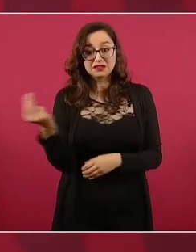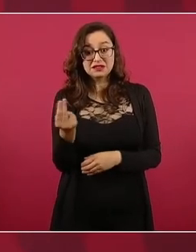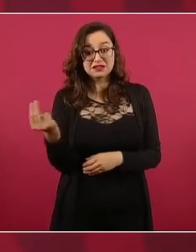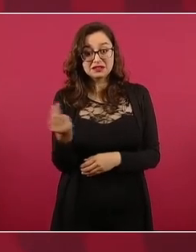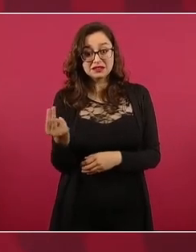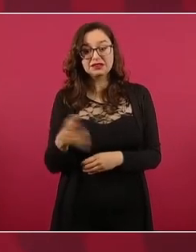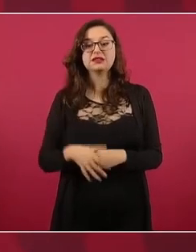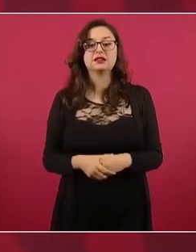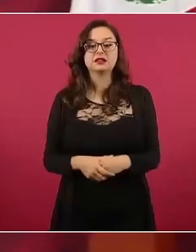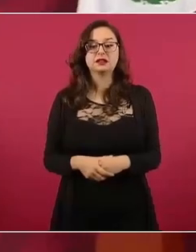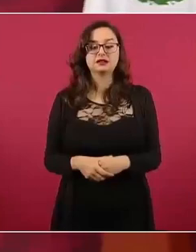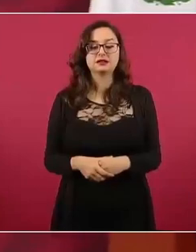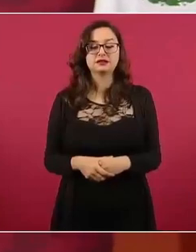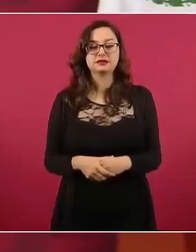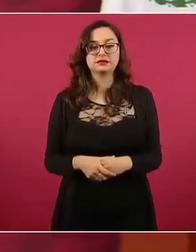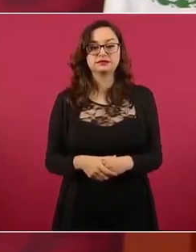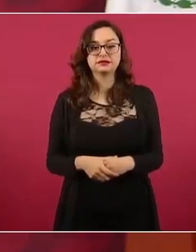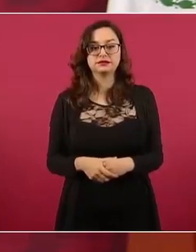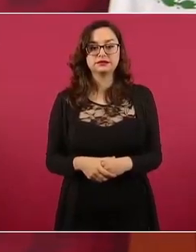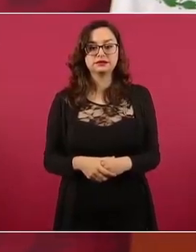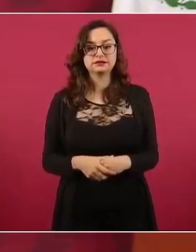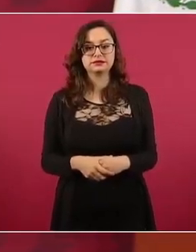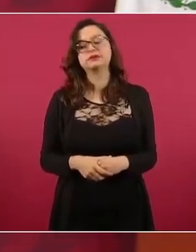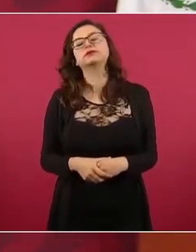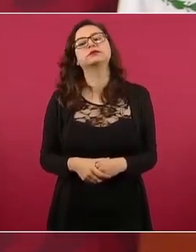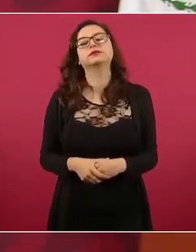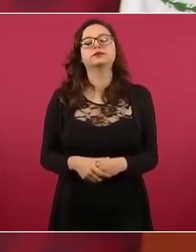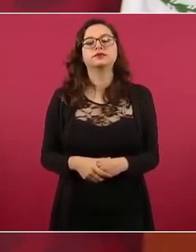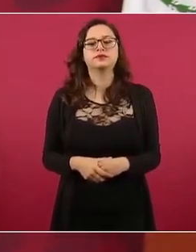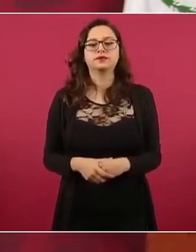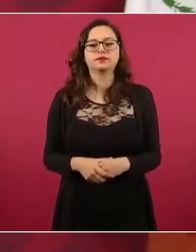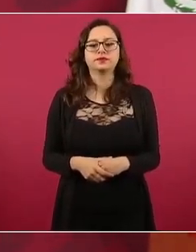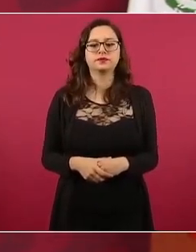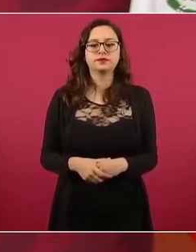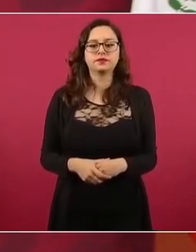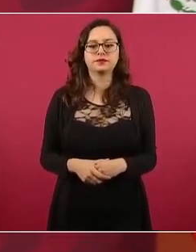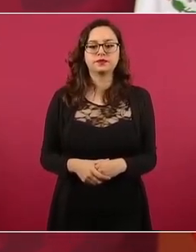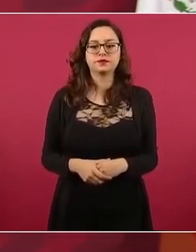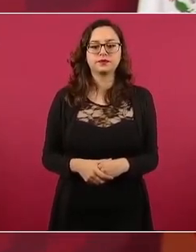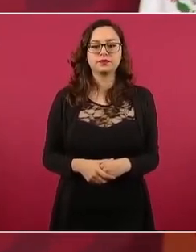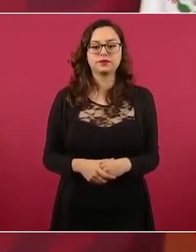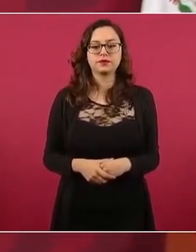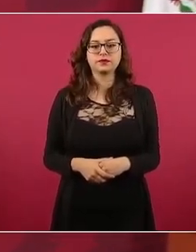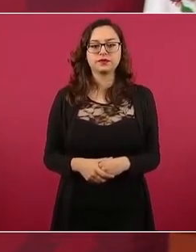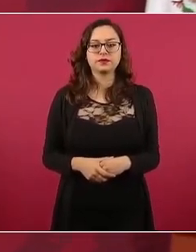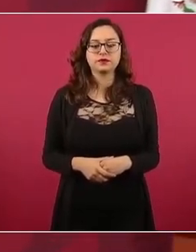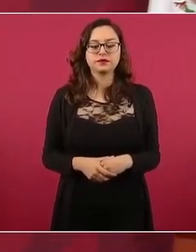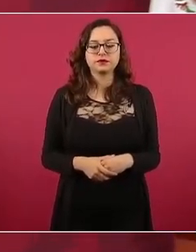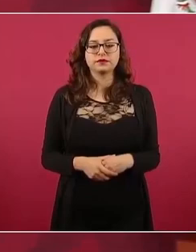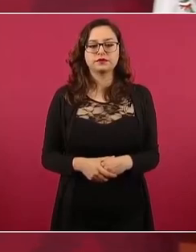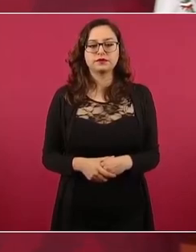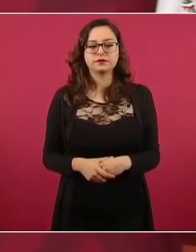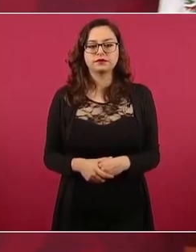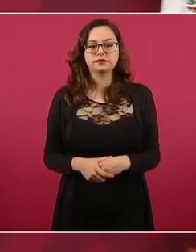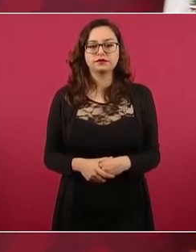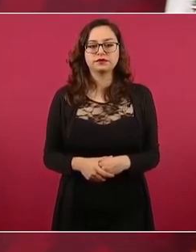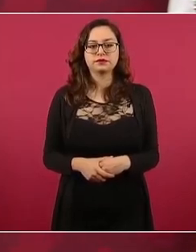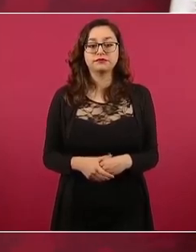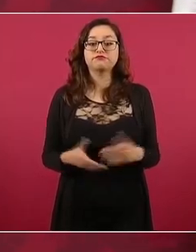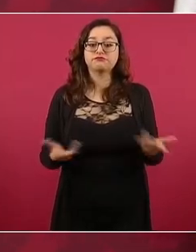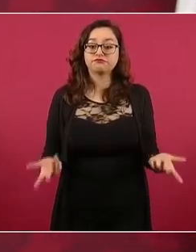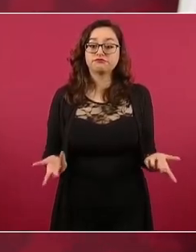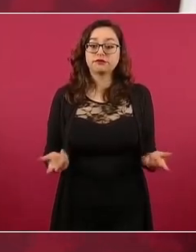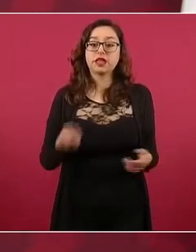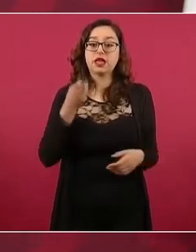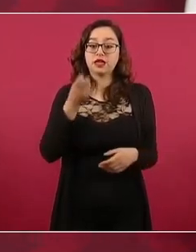Y esto también nos lleva a que se procure, en el caso del